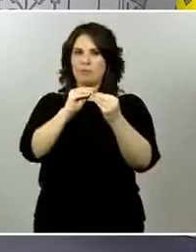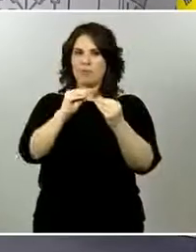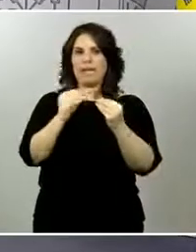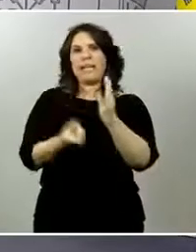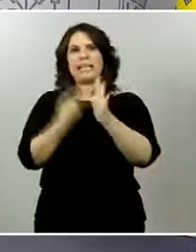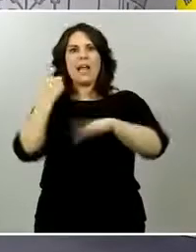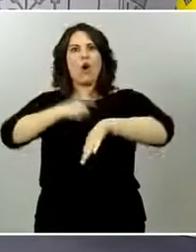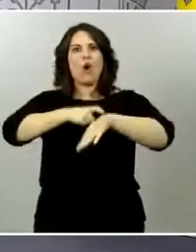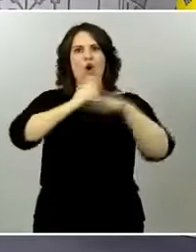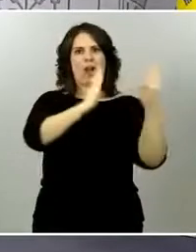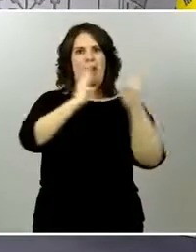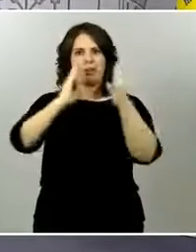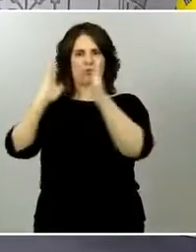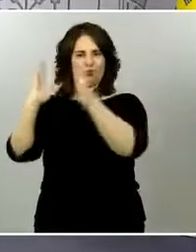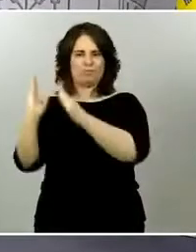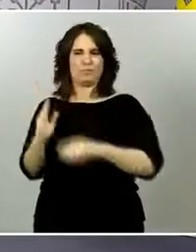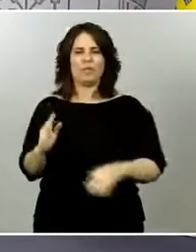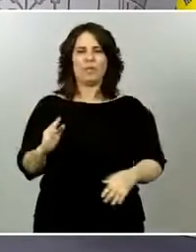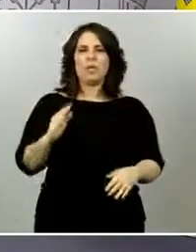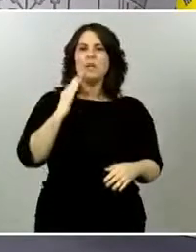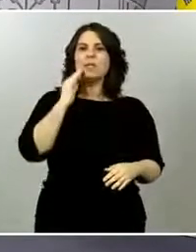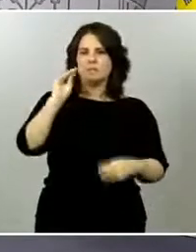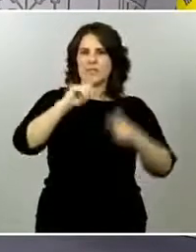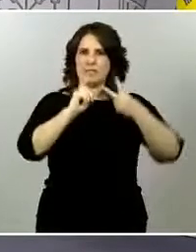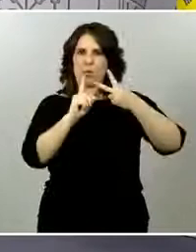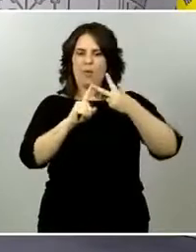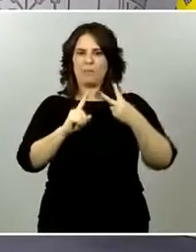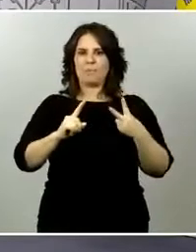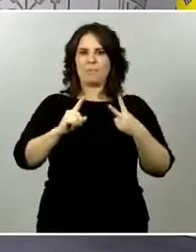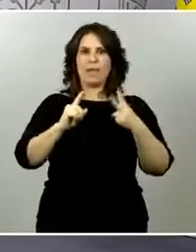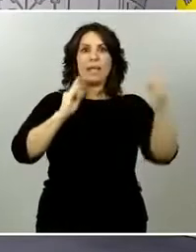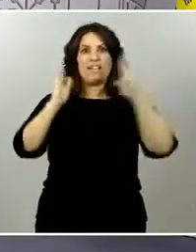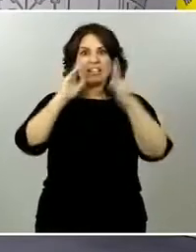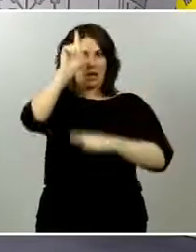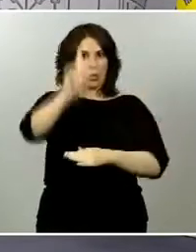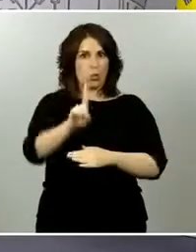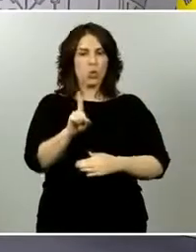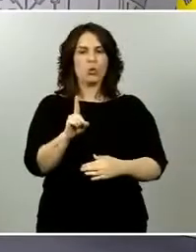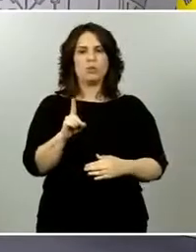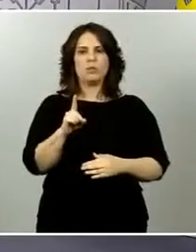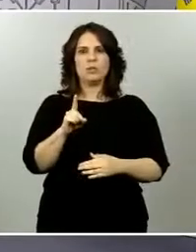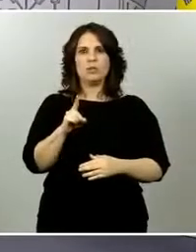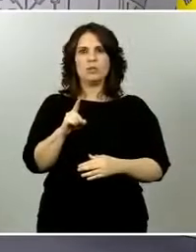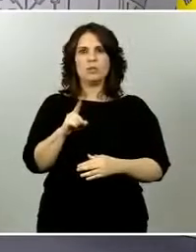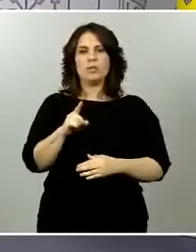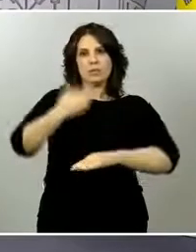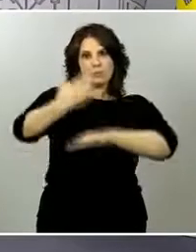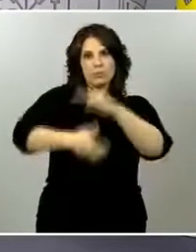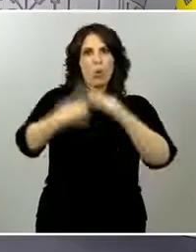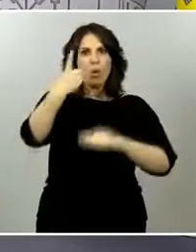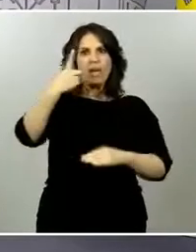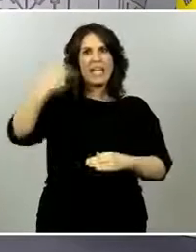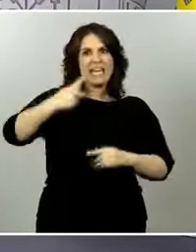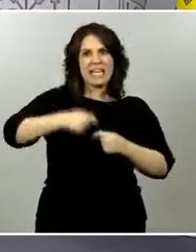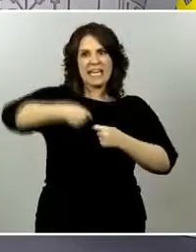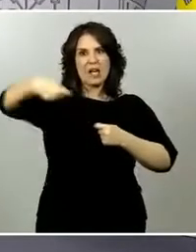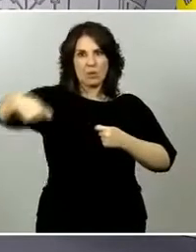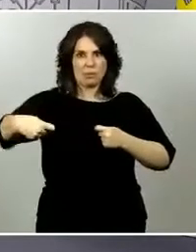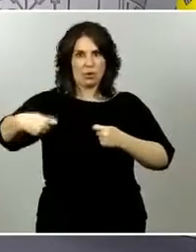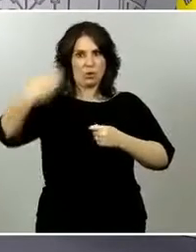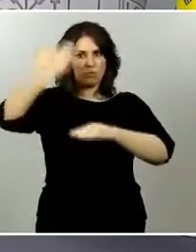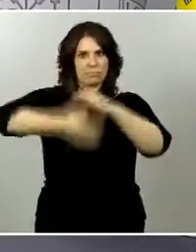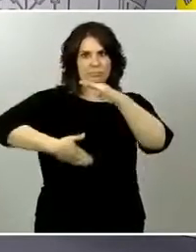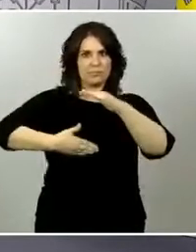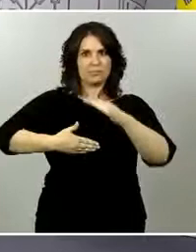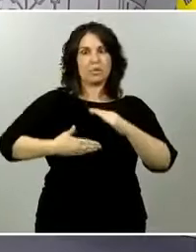error que habría que cambiar yo creo que es una cuestión que está en la mesa de muchos españoles por otro lado si seguirá vigente a partir de